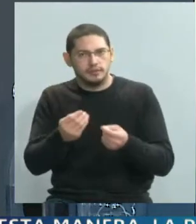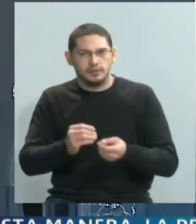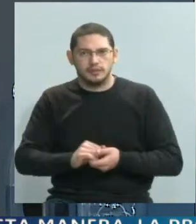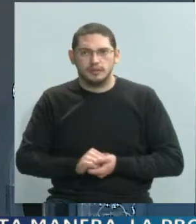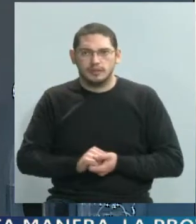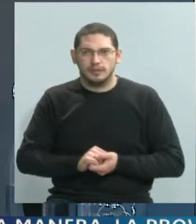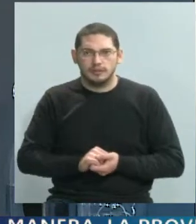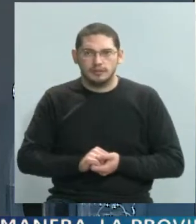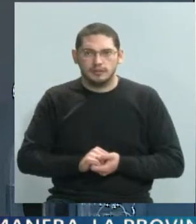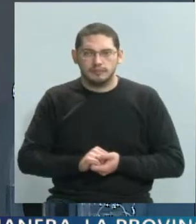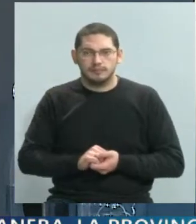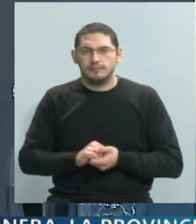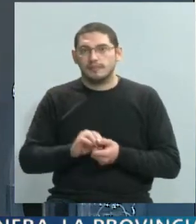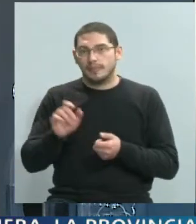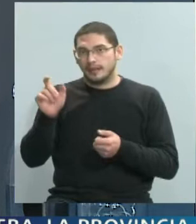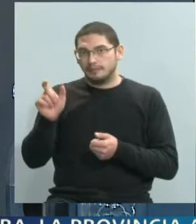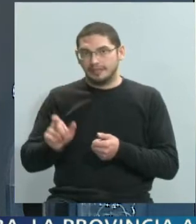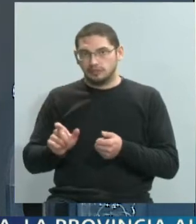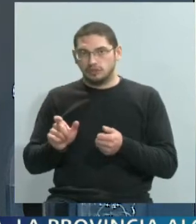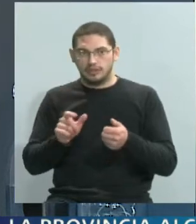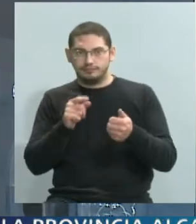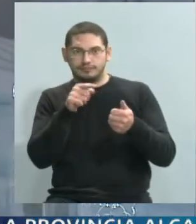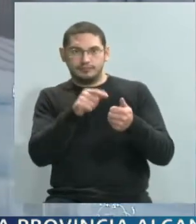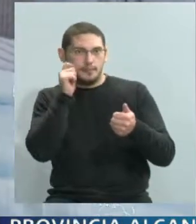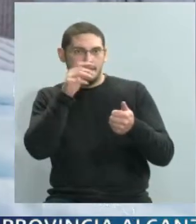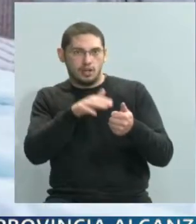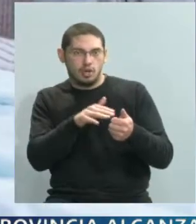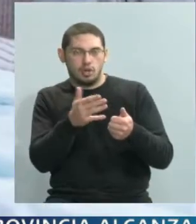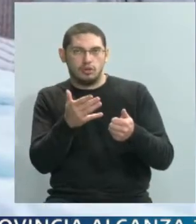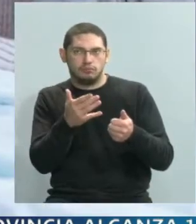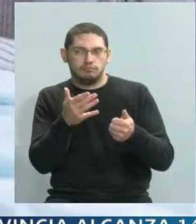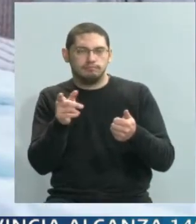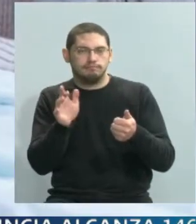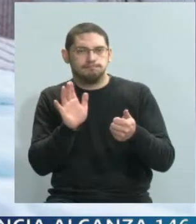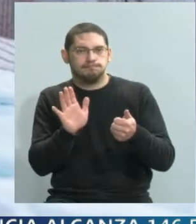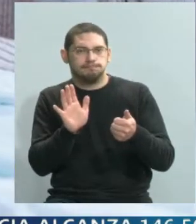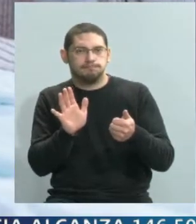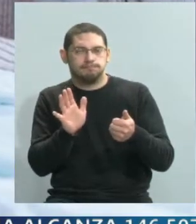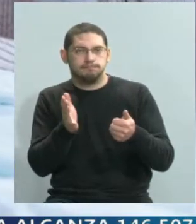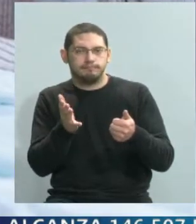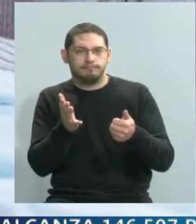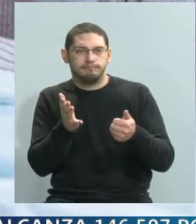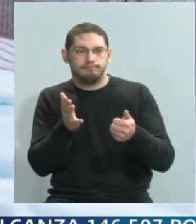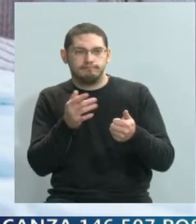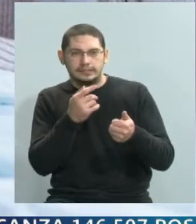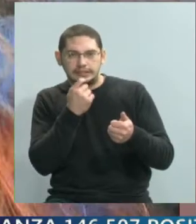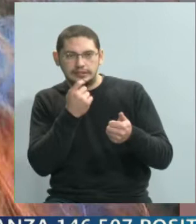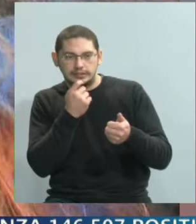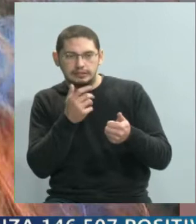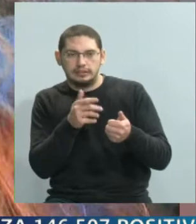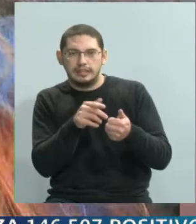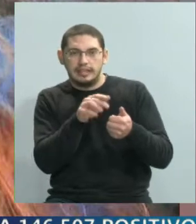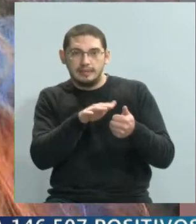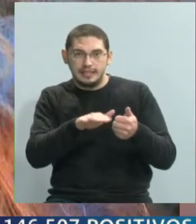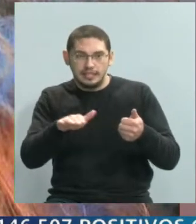En realidad las motivaciones que llevan a estos o a estas perpetradoras a simular o fabricar enfermedades en